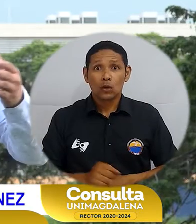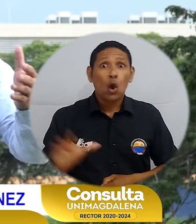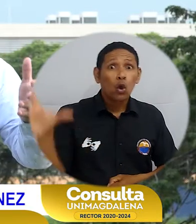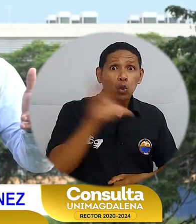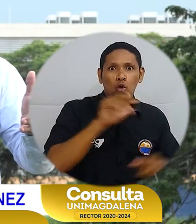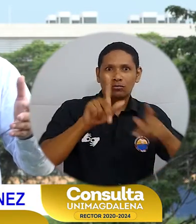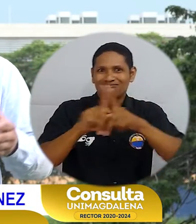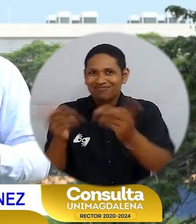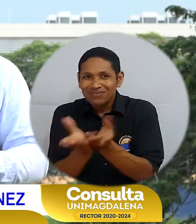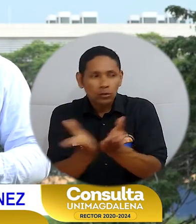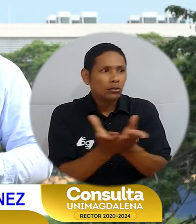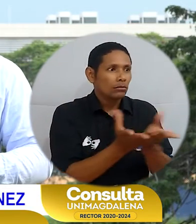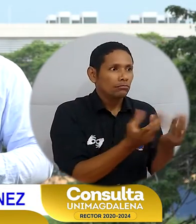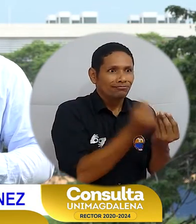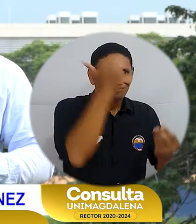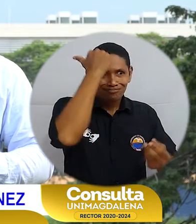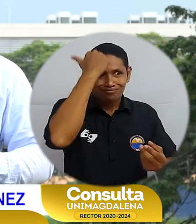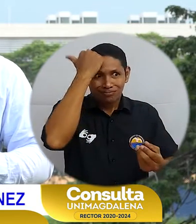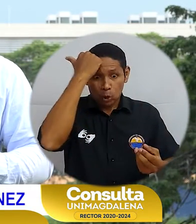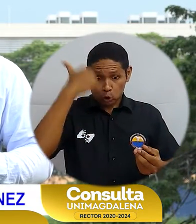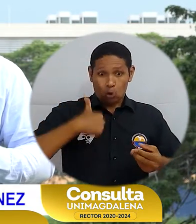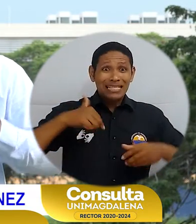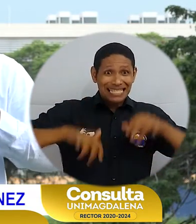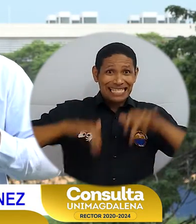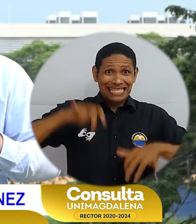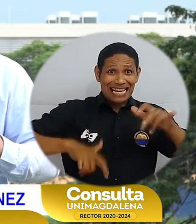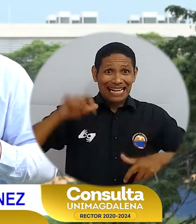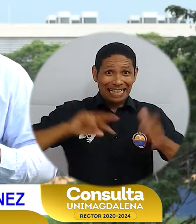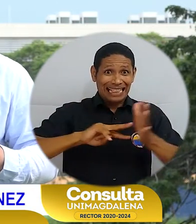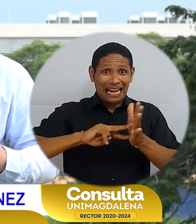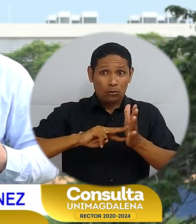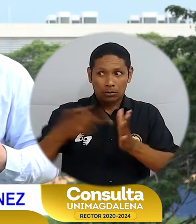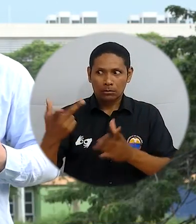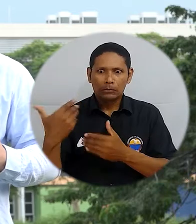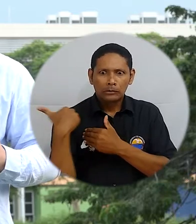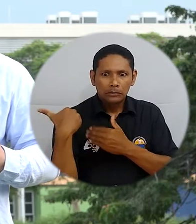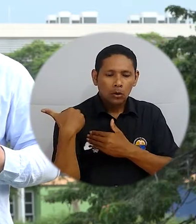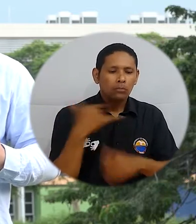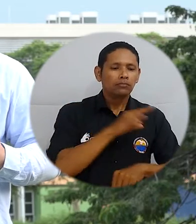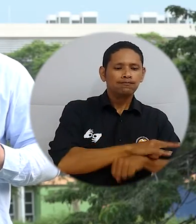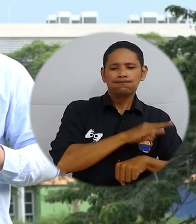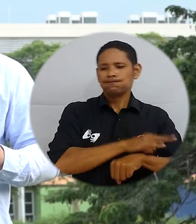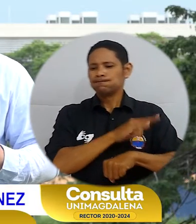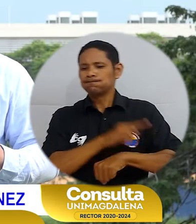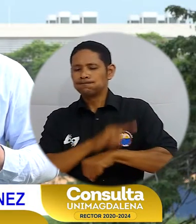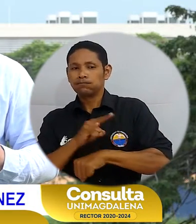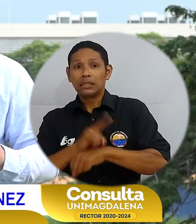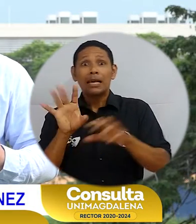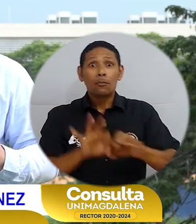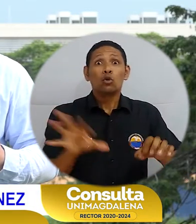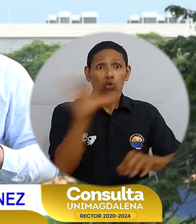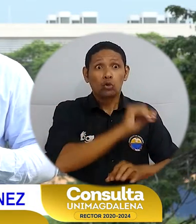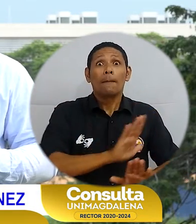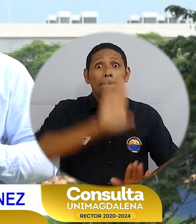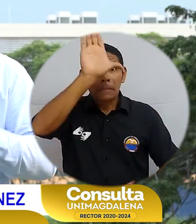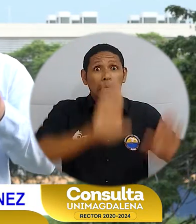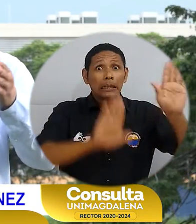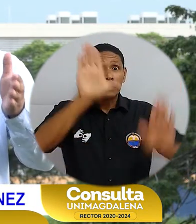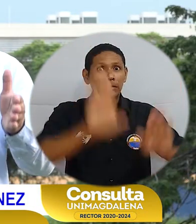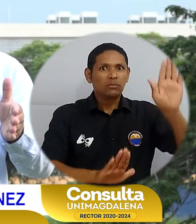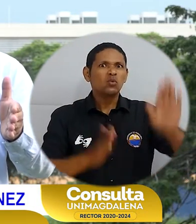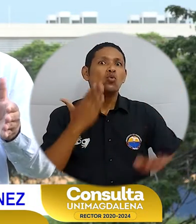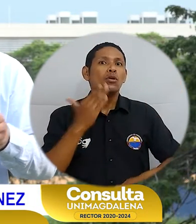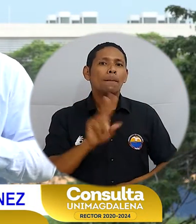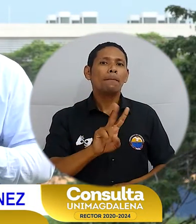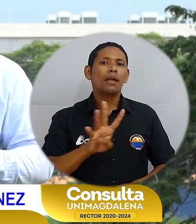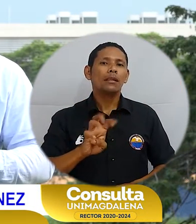El mensaje que le doy a todos los estudiantes y docentes en mi condición de secretario técnico encargado del comité de garantía de consulta es el